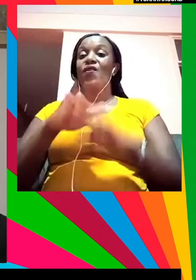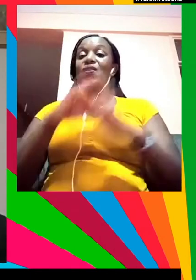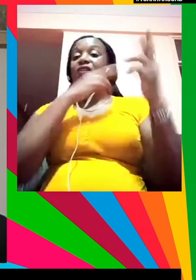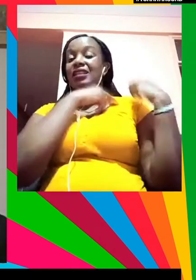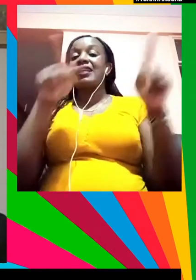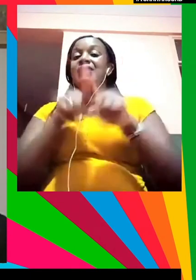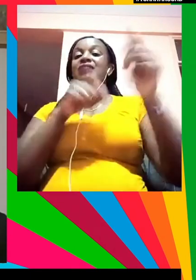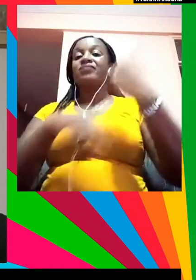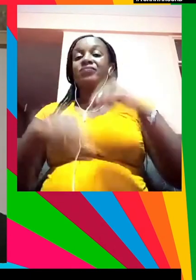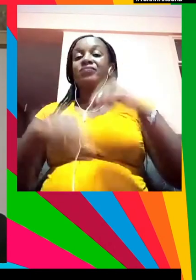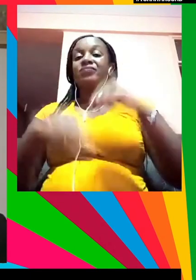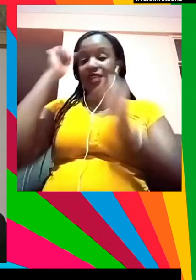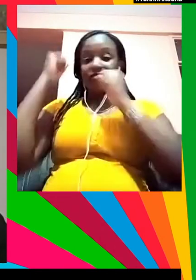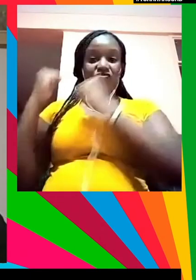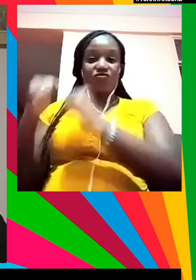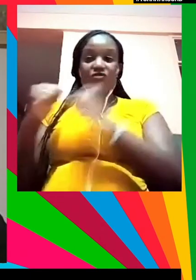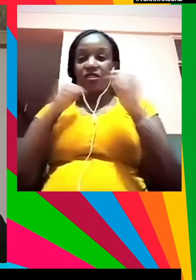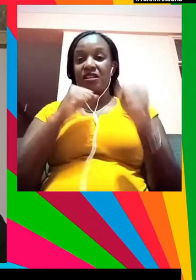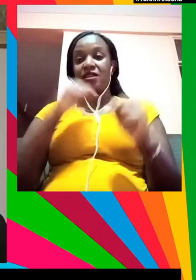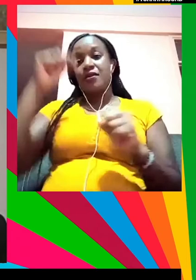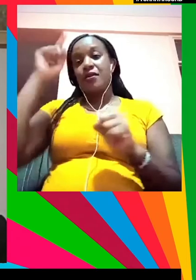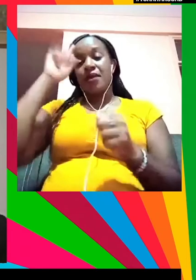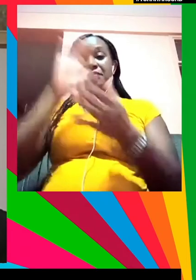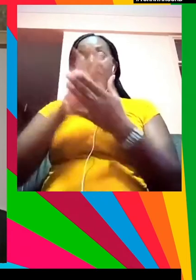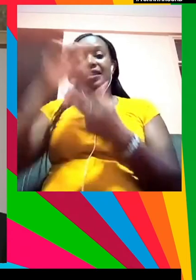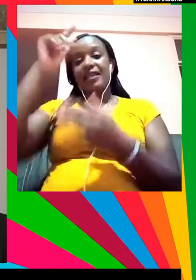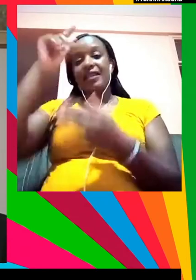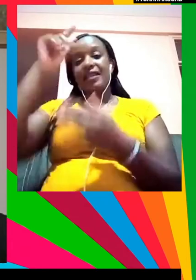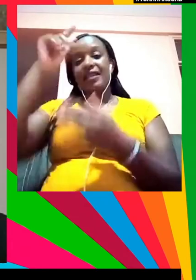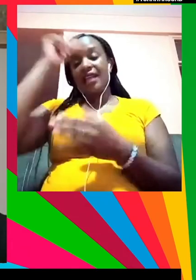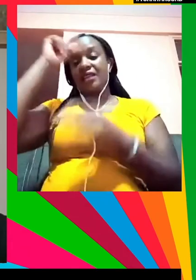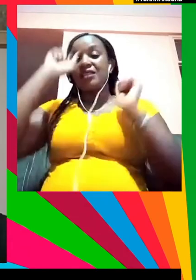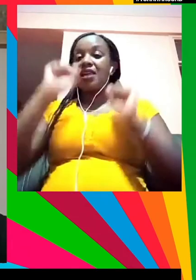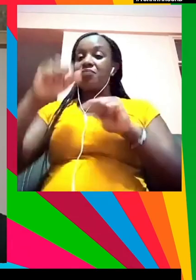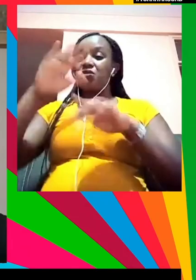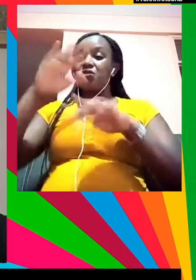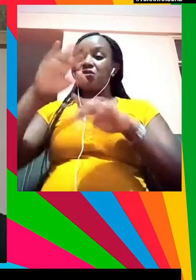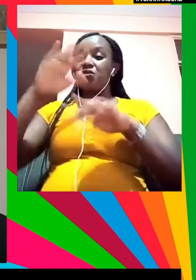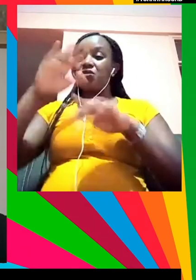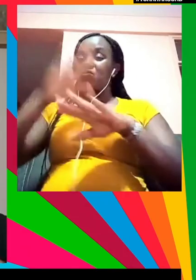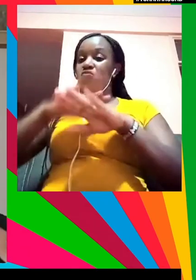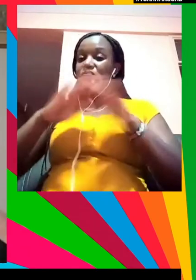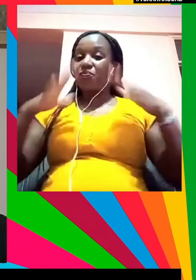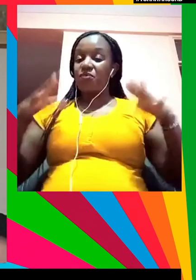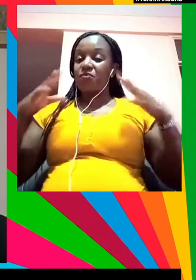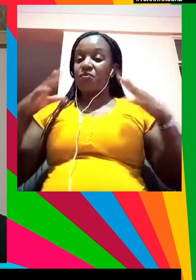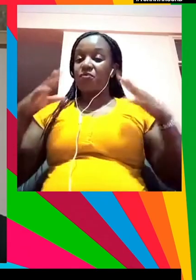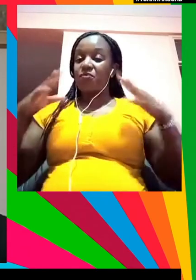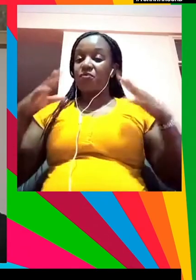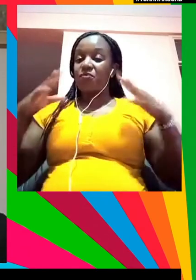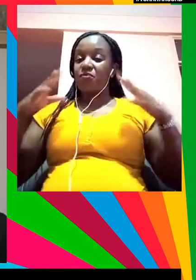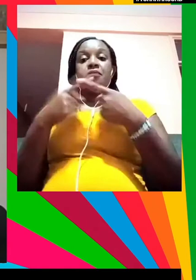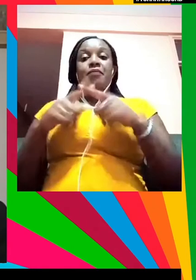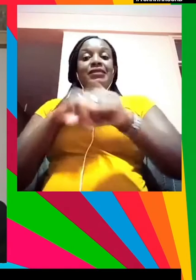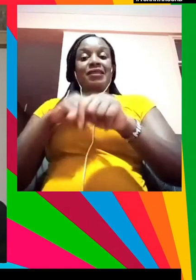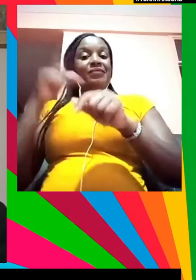que el gobierno puede ser una fuerza para el bien en la vida de las personas, pero solo si escuchamos y trabajamos con la gente